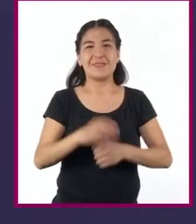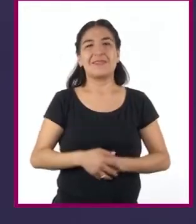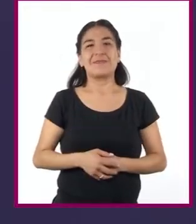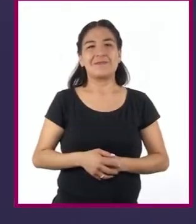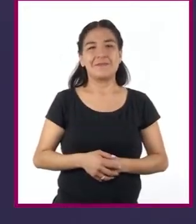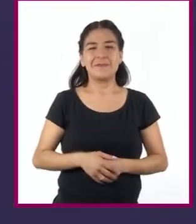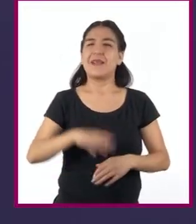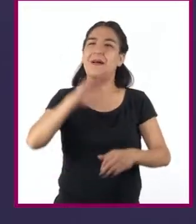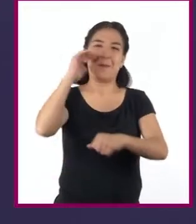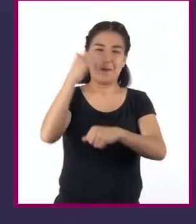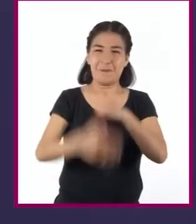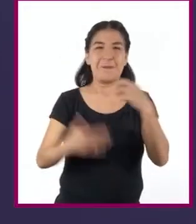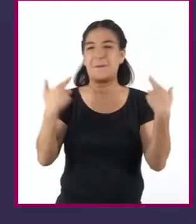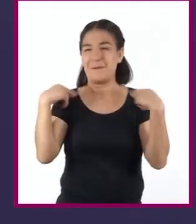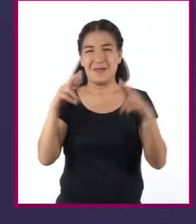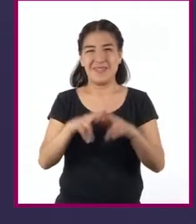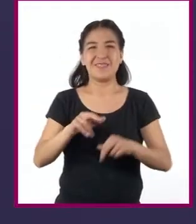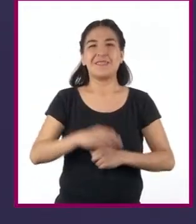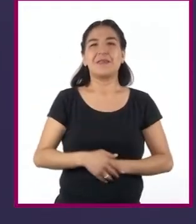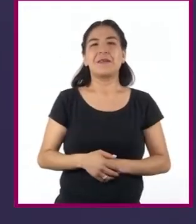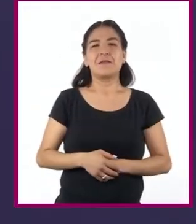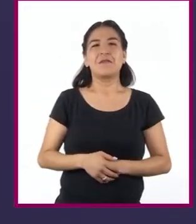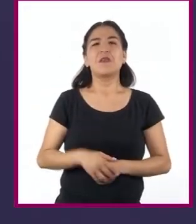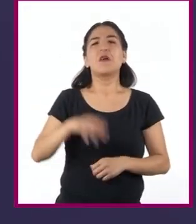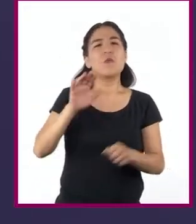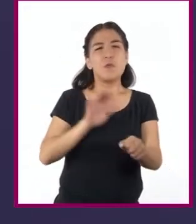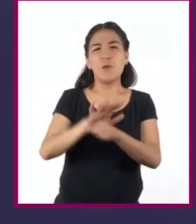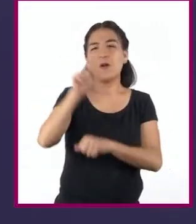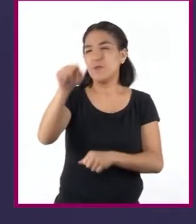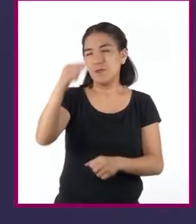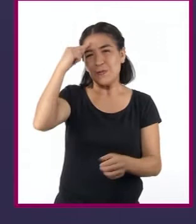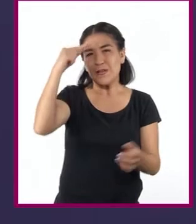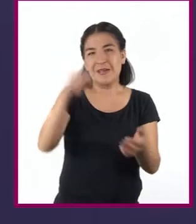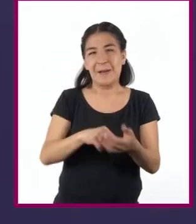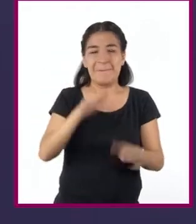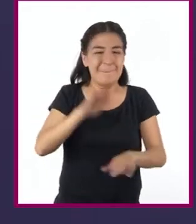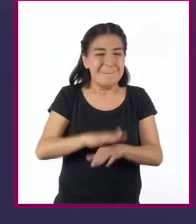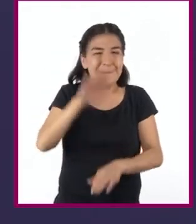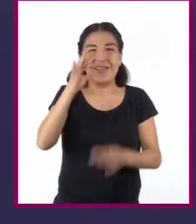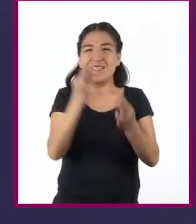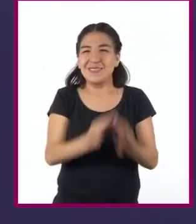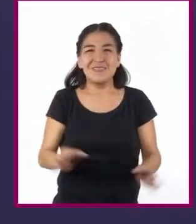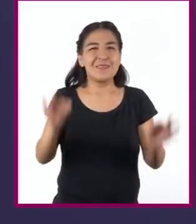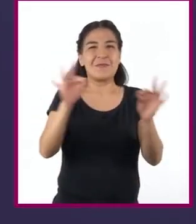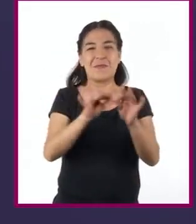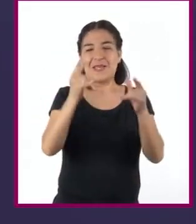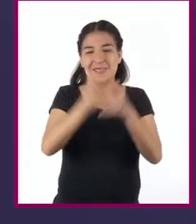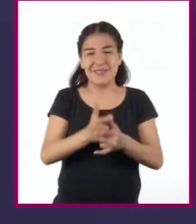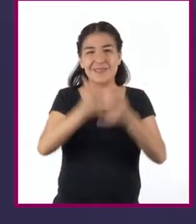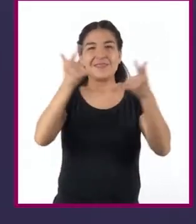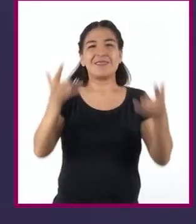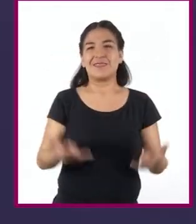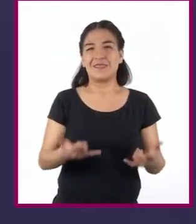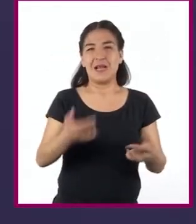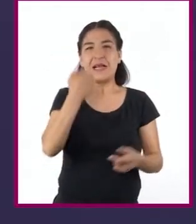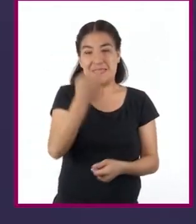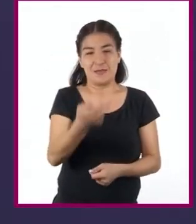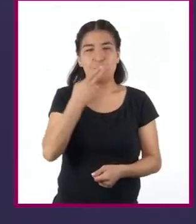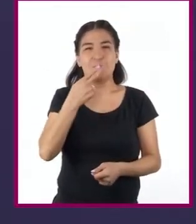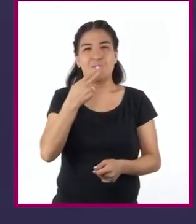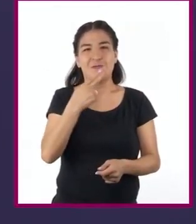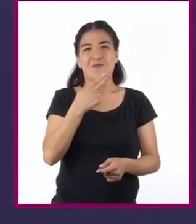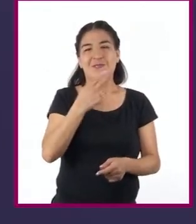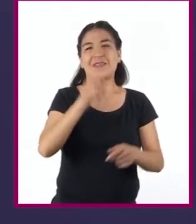Finalmente, maestro Alejandro, ¿cuál consideras que sea la importancia histórica del uso de los